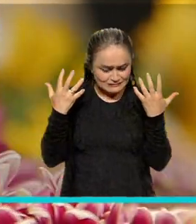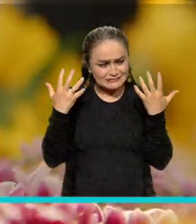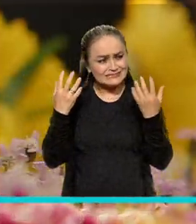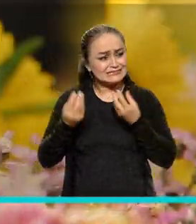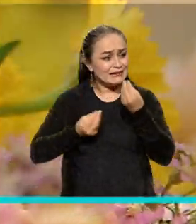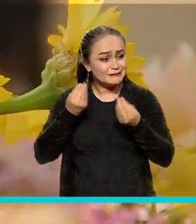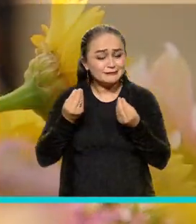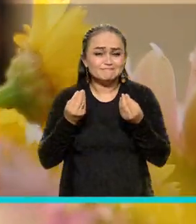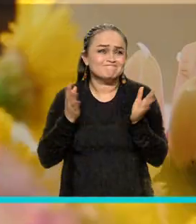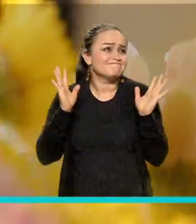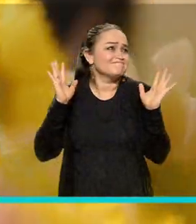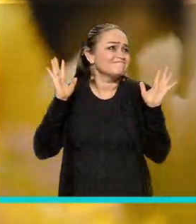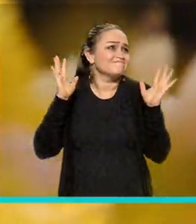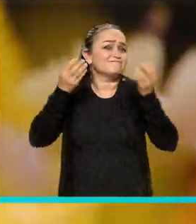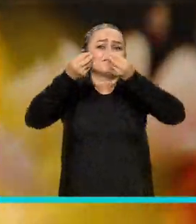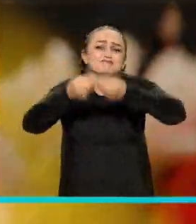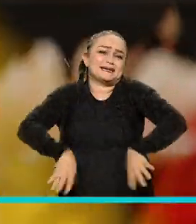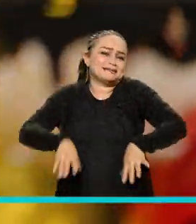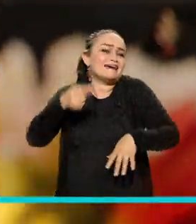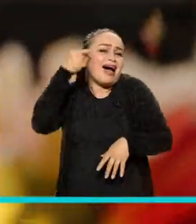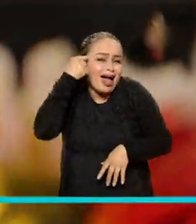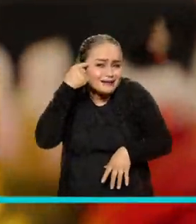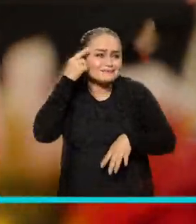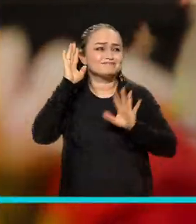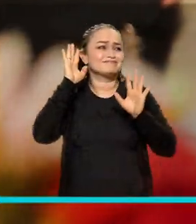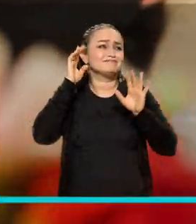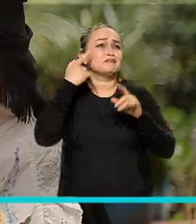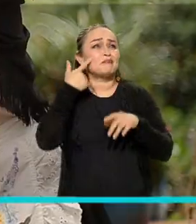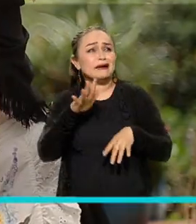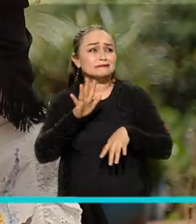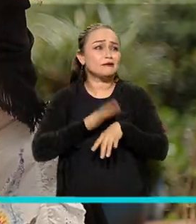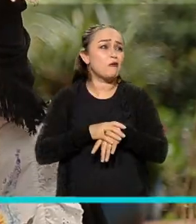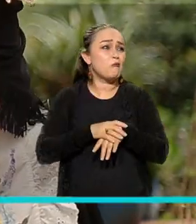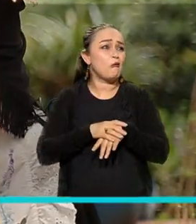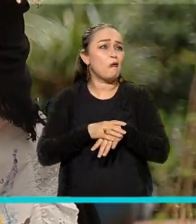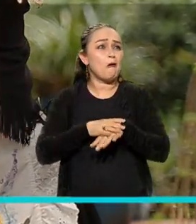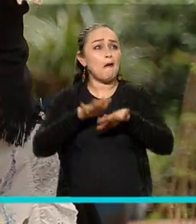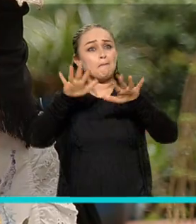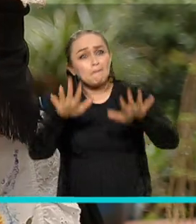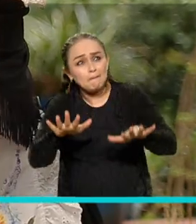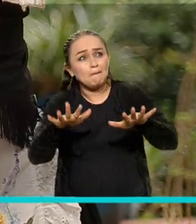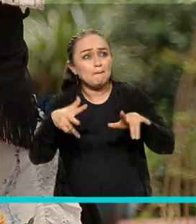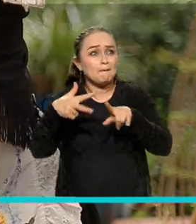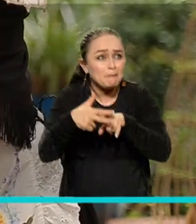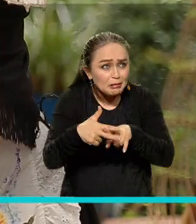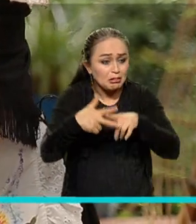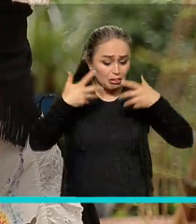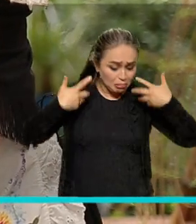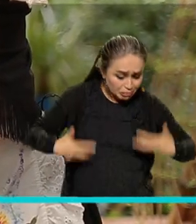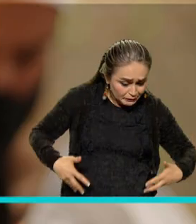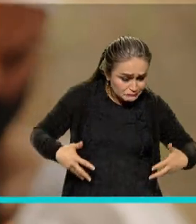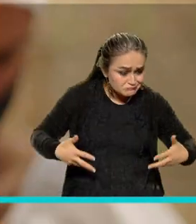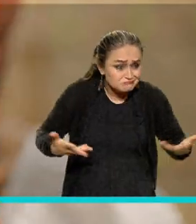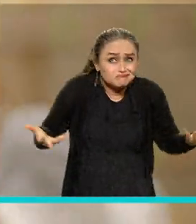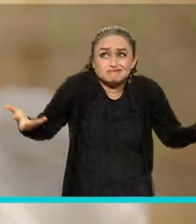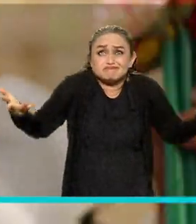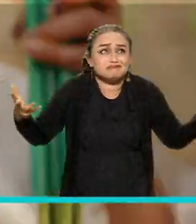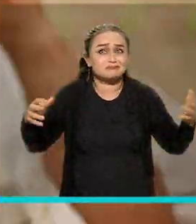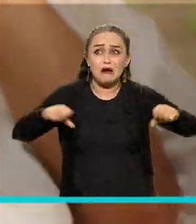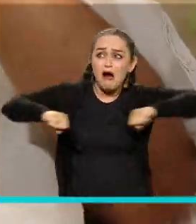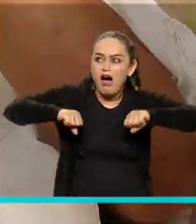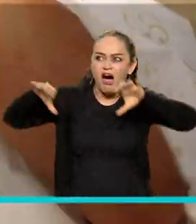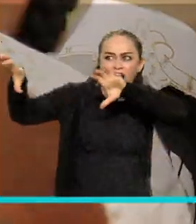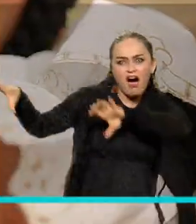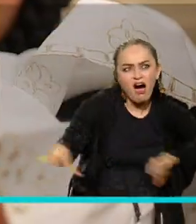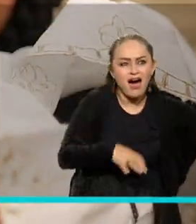porque sabíamos que ahí terminaba todo. Quedábamos ahí muertos, cambies el traje típico, como si no hubiera pasado nada, cuando nos faltaba